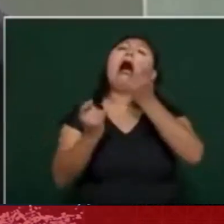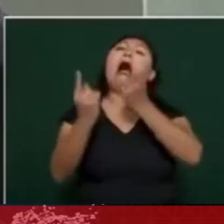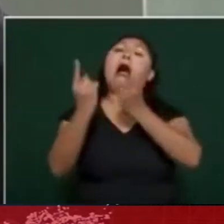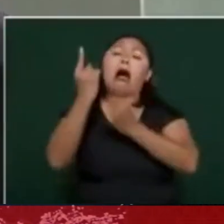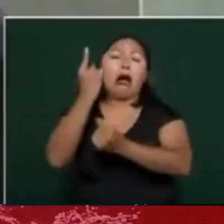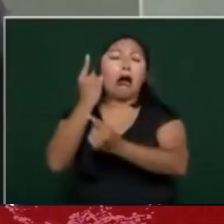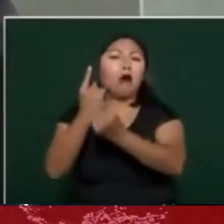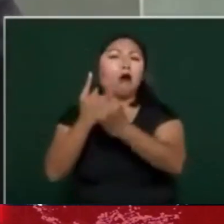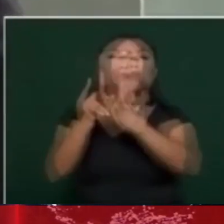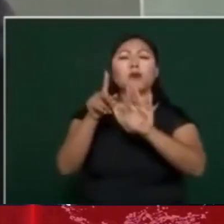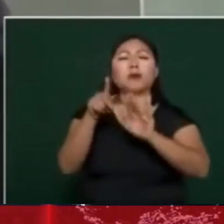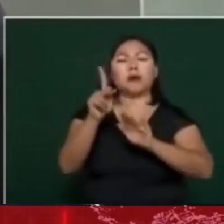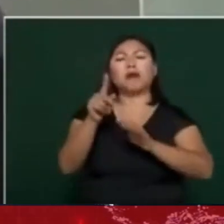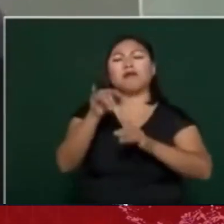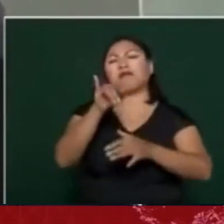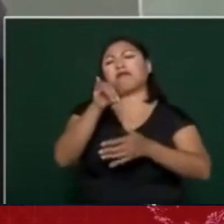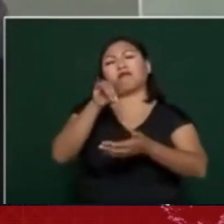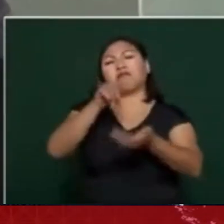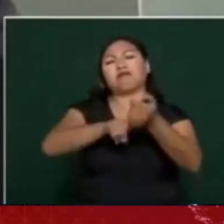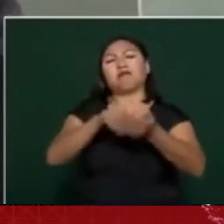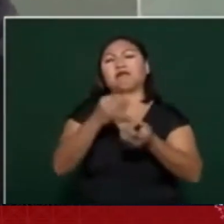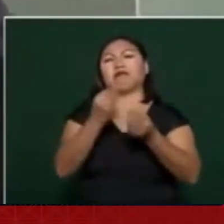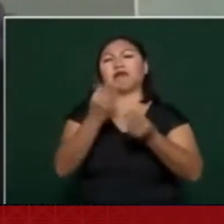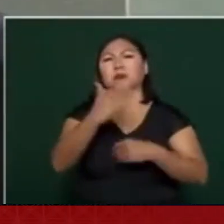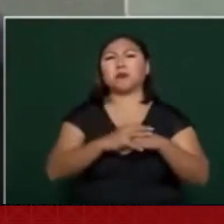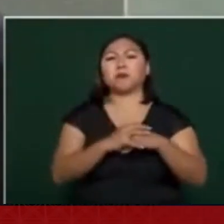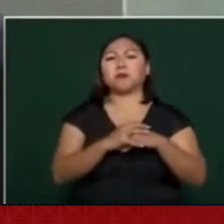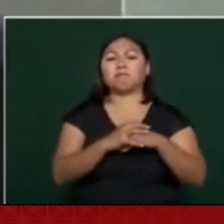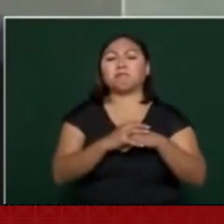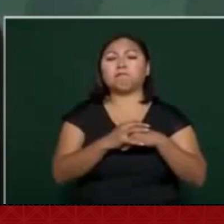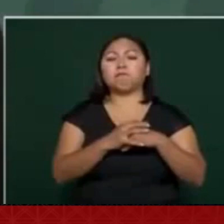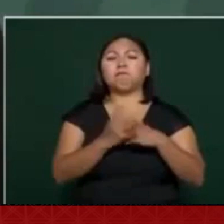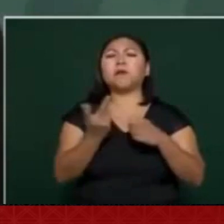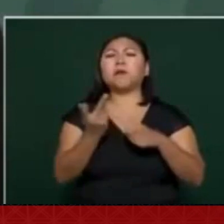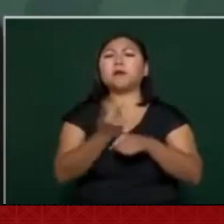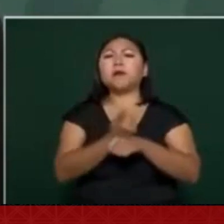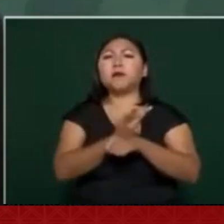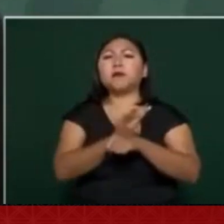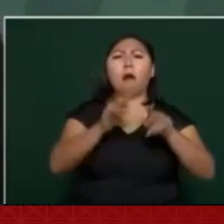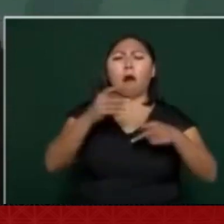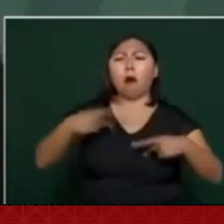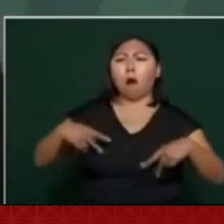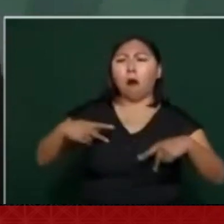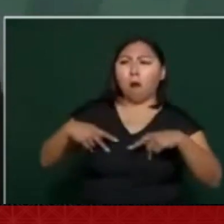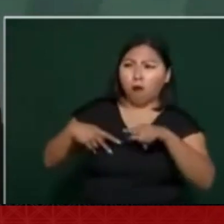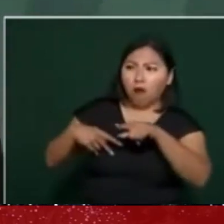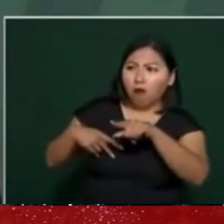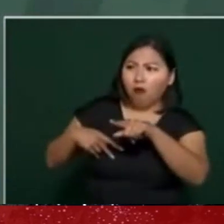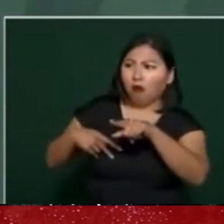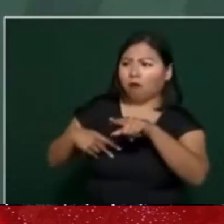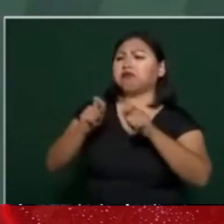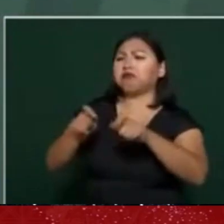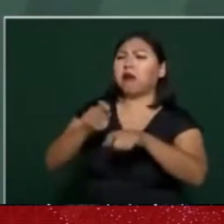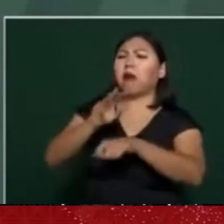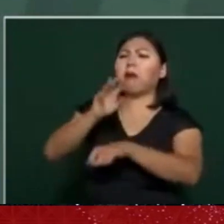pero sí está mal. Cuando otorgan libertades, cuando